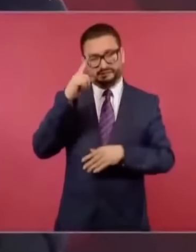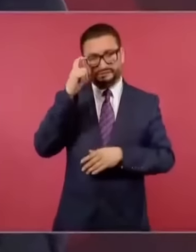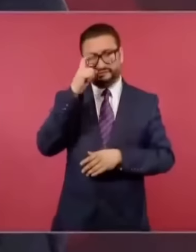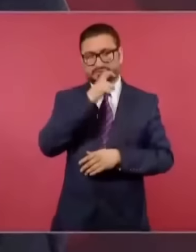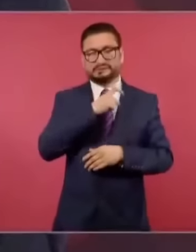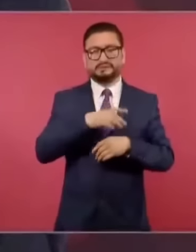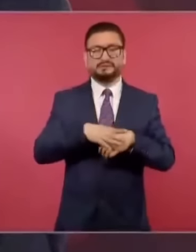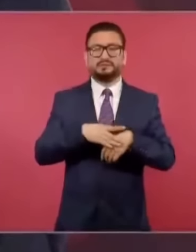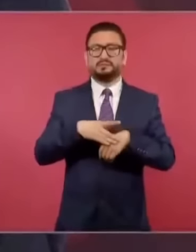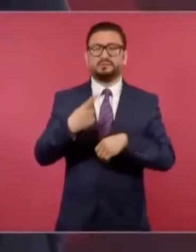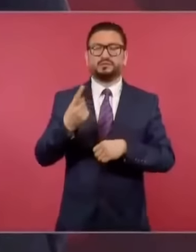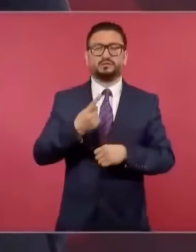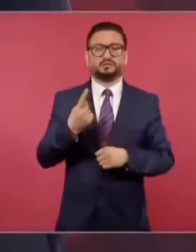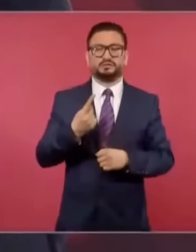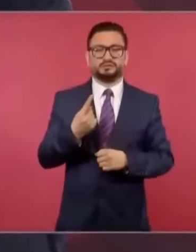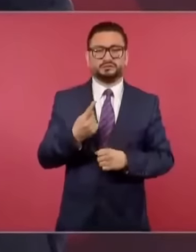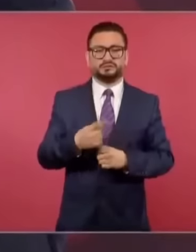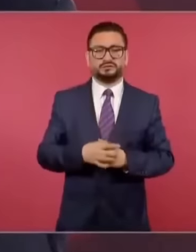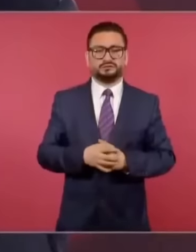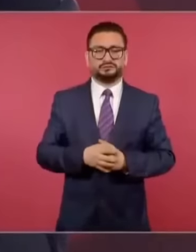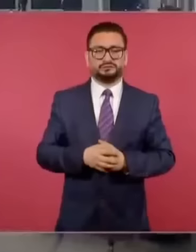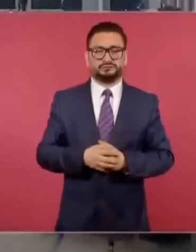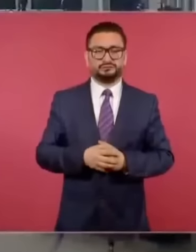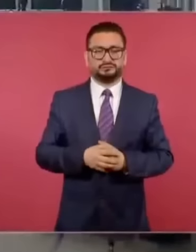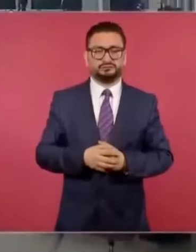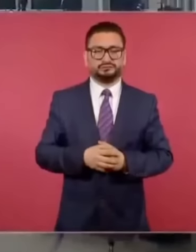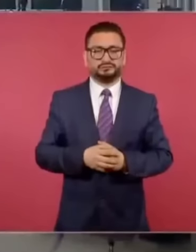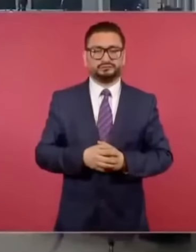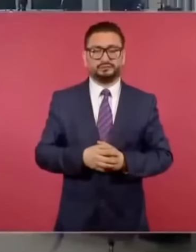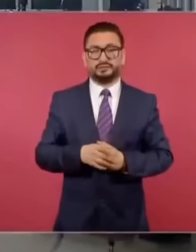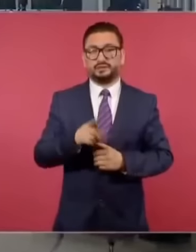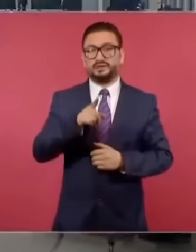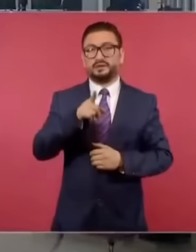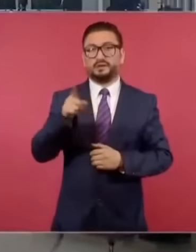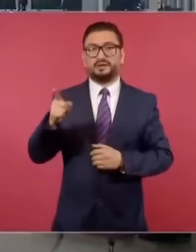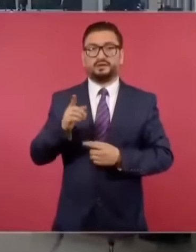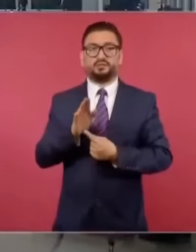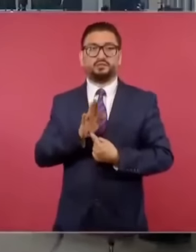porque se exponen,